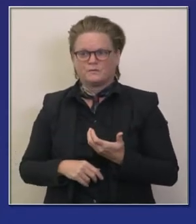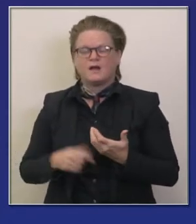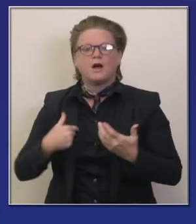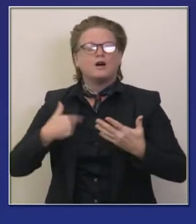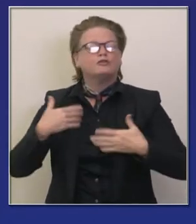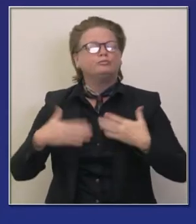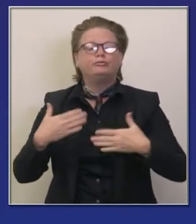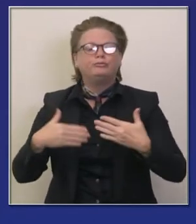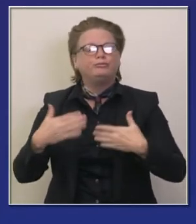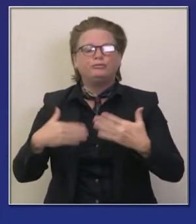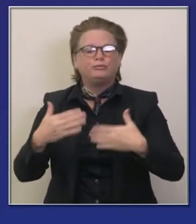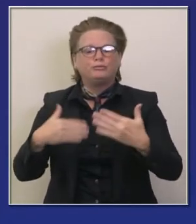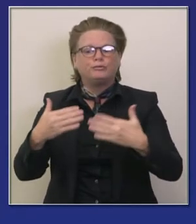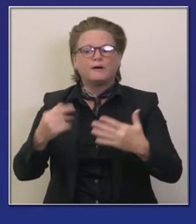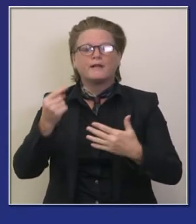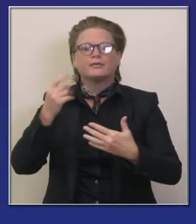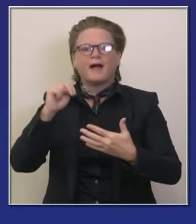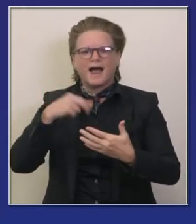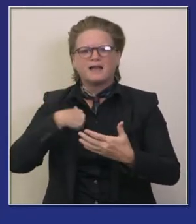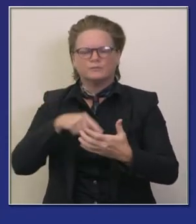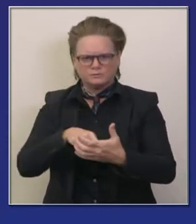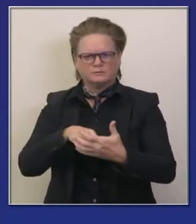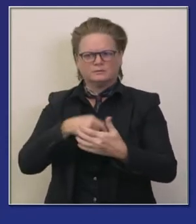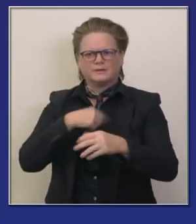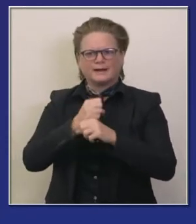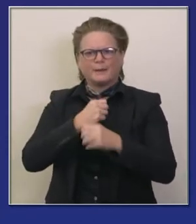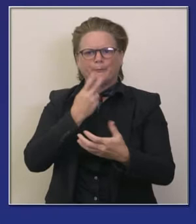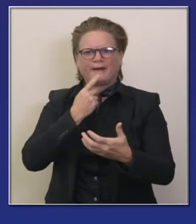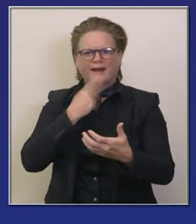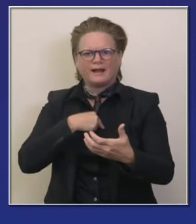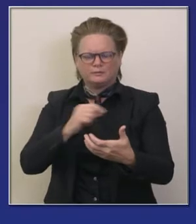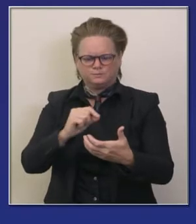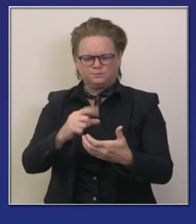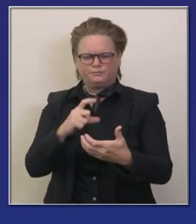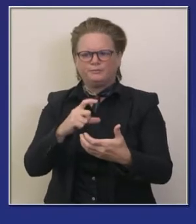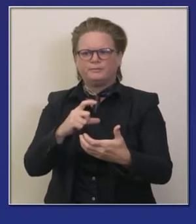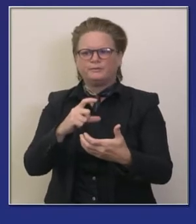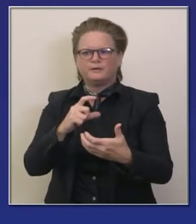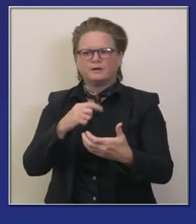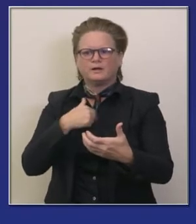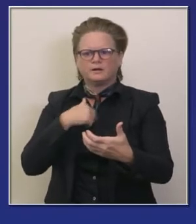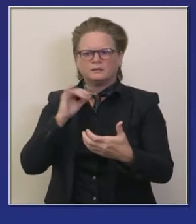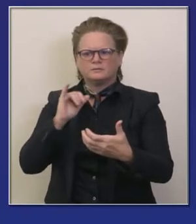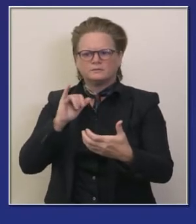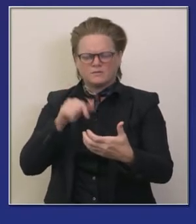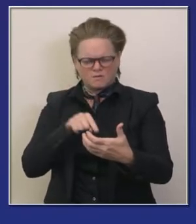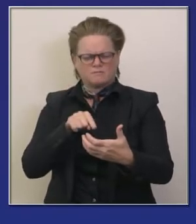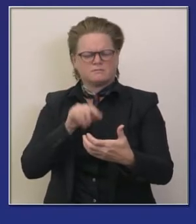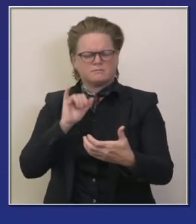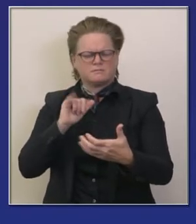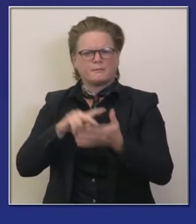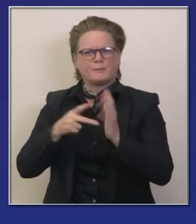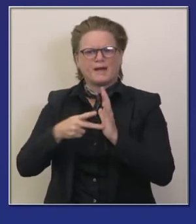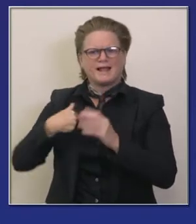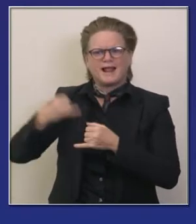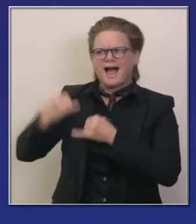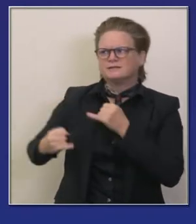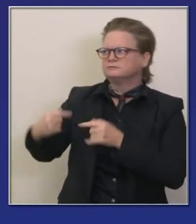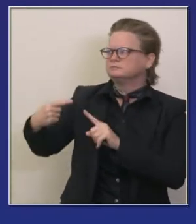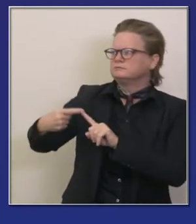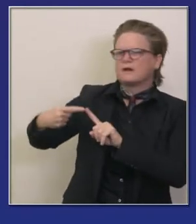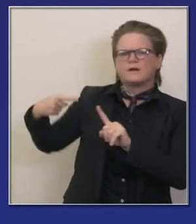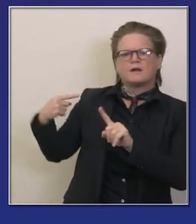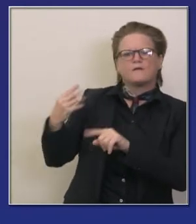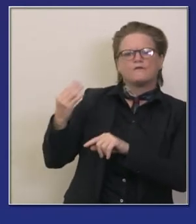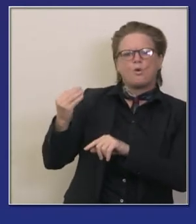recientemente a alguien que tuvo resultado positivo de kobe 19 toque aquí para recibir más información esa